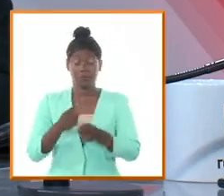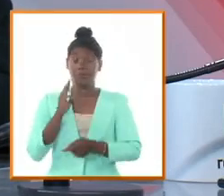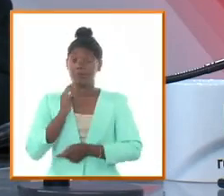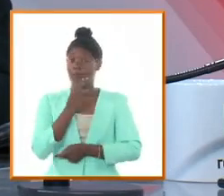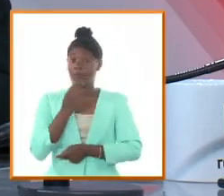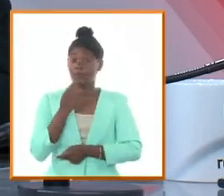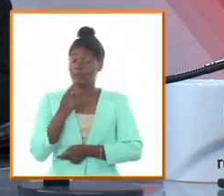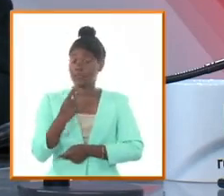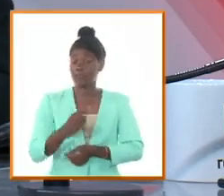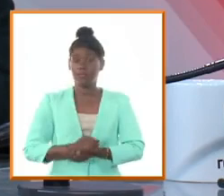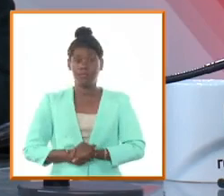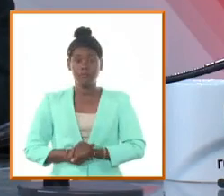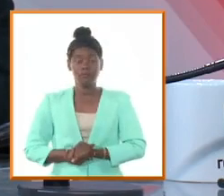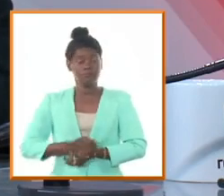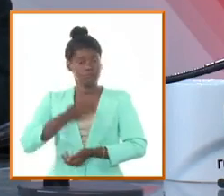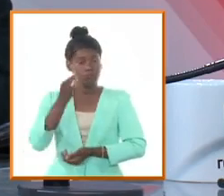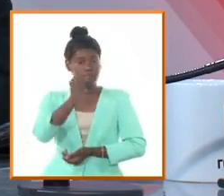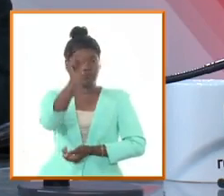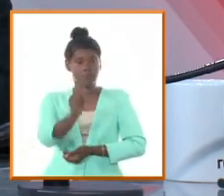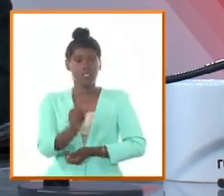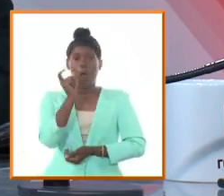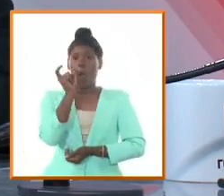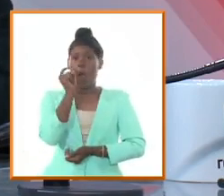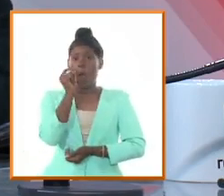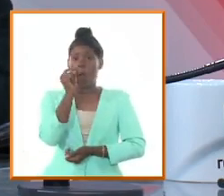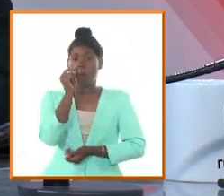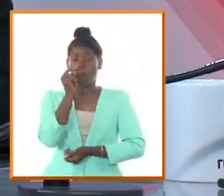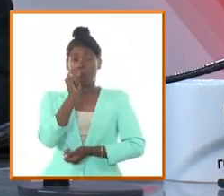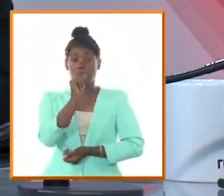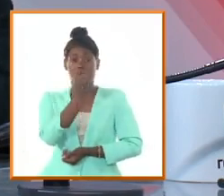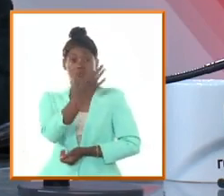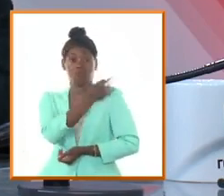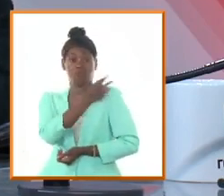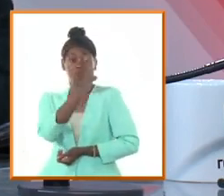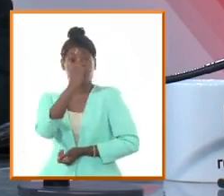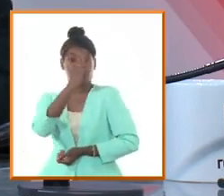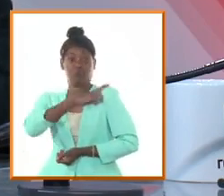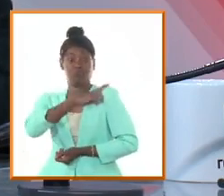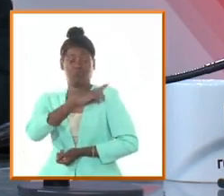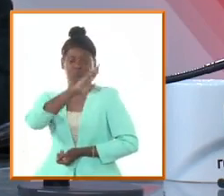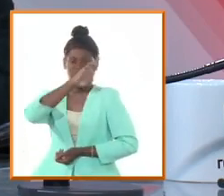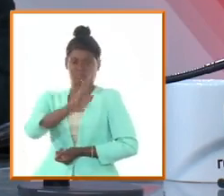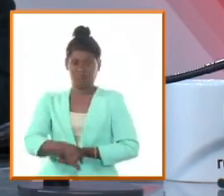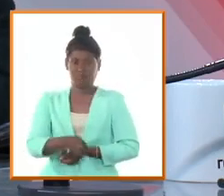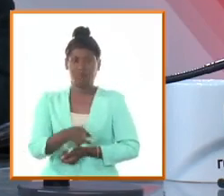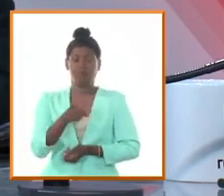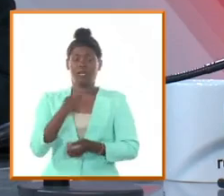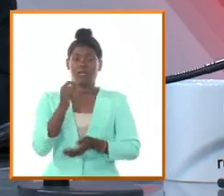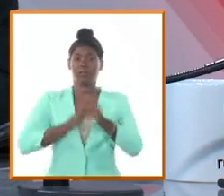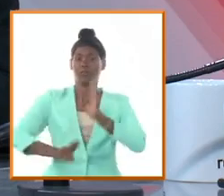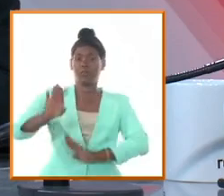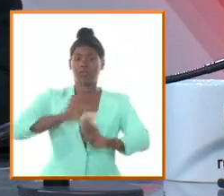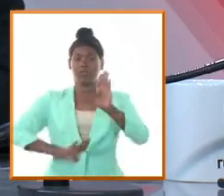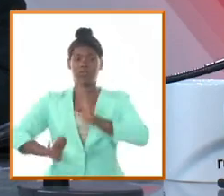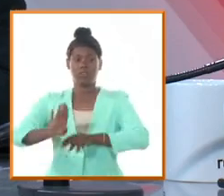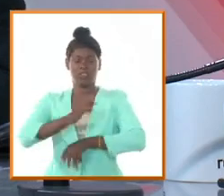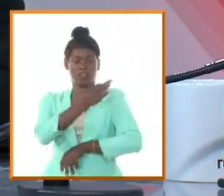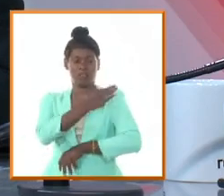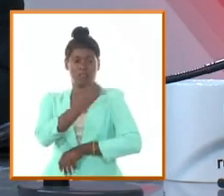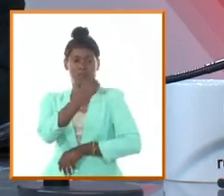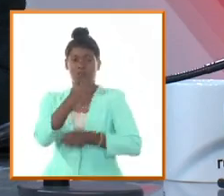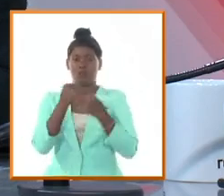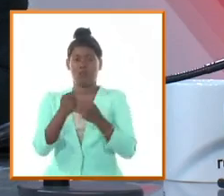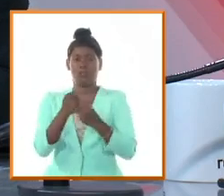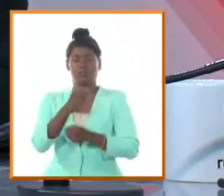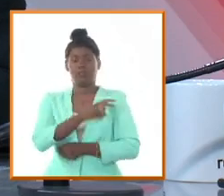que en grado semejante haya sometido en horas de tumulto su autoridad natural a la de la patria acaso no